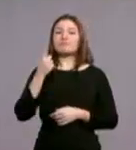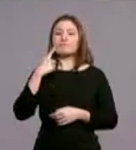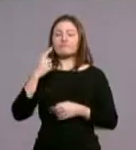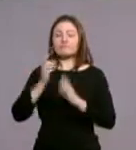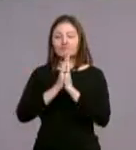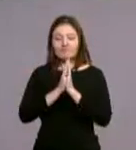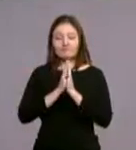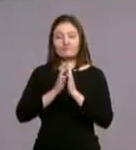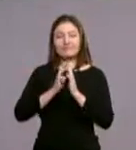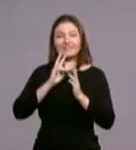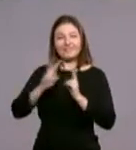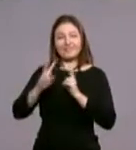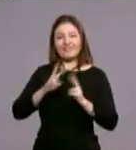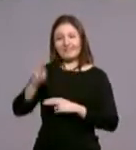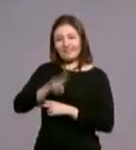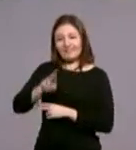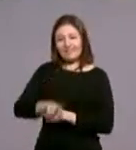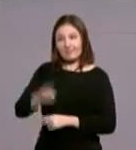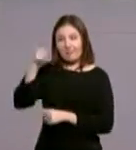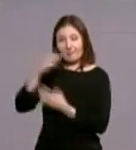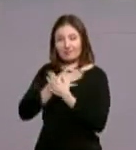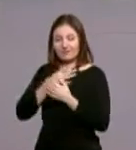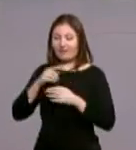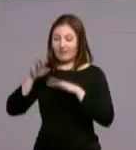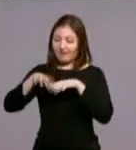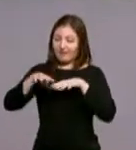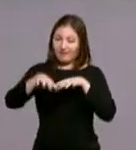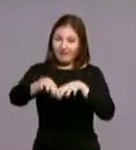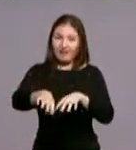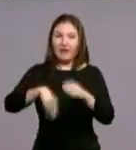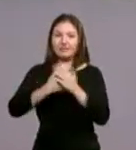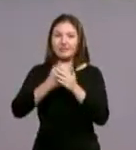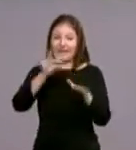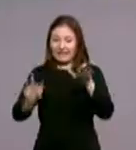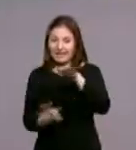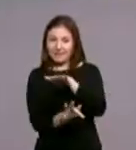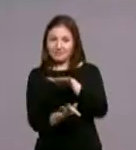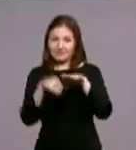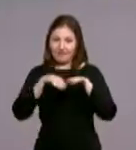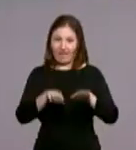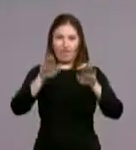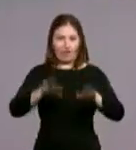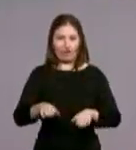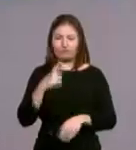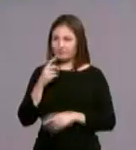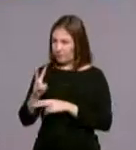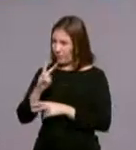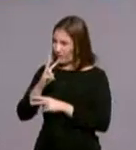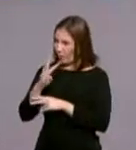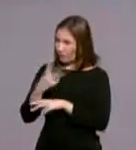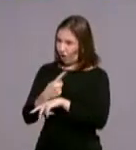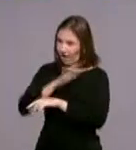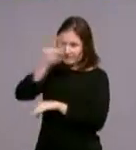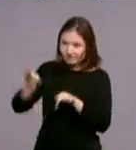letanías para iniciar la adoración en la cripta. 24 horas, ¿eh? 24 horas, exacto, 24 horas. Entonces, durante